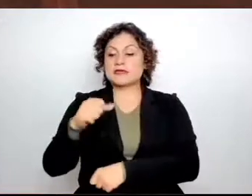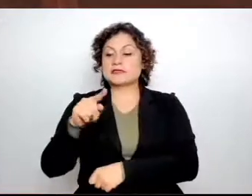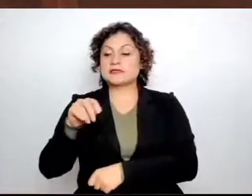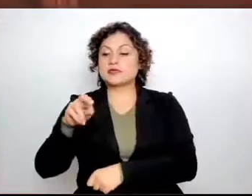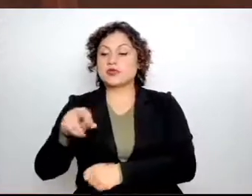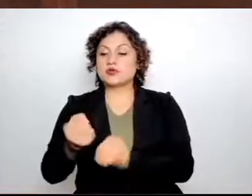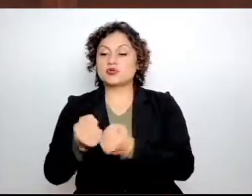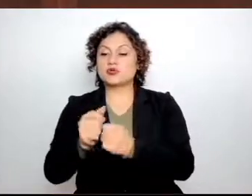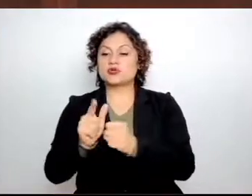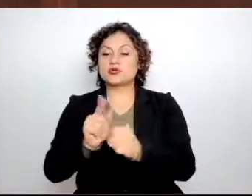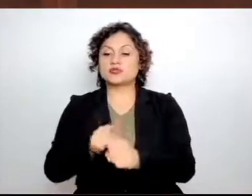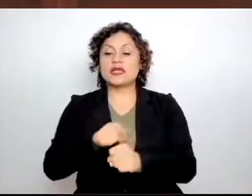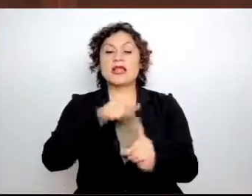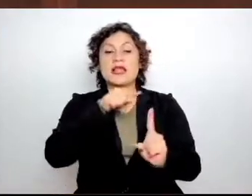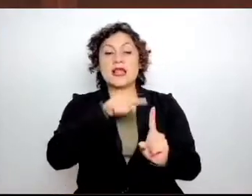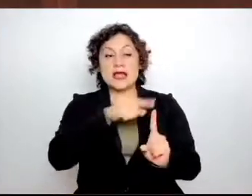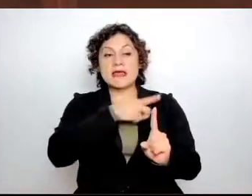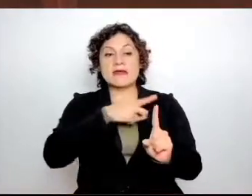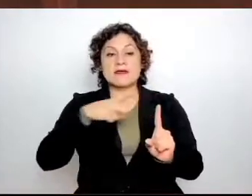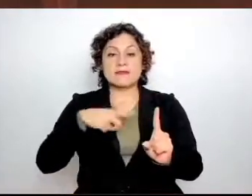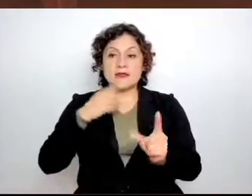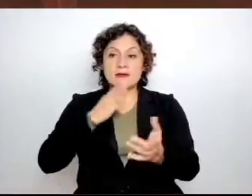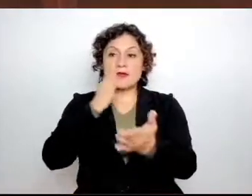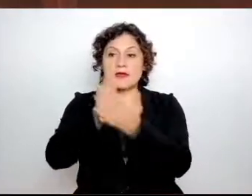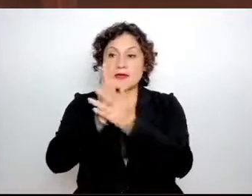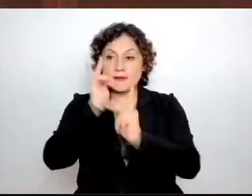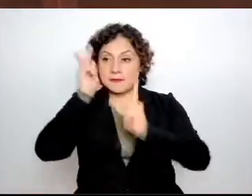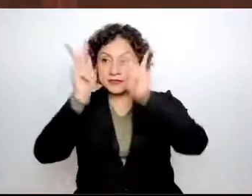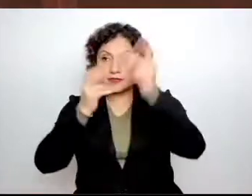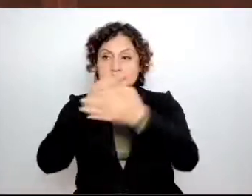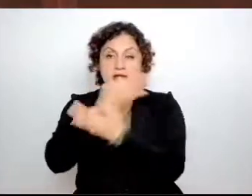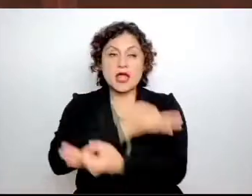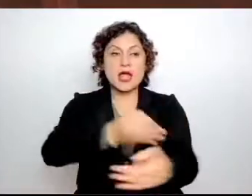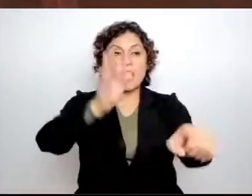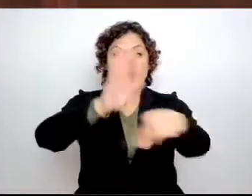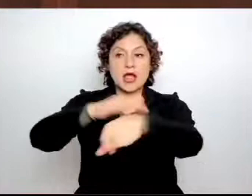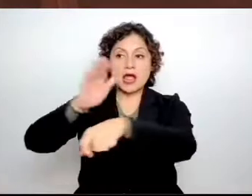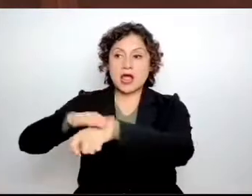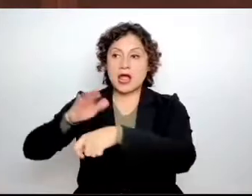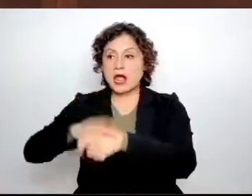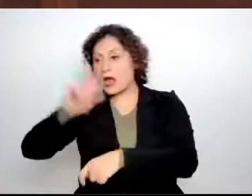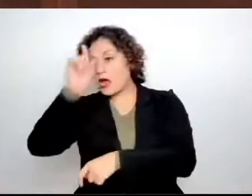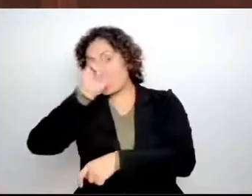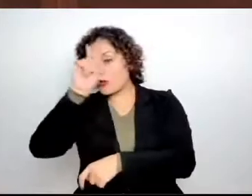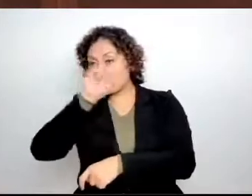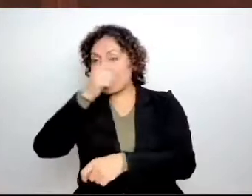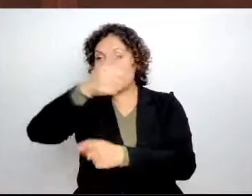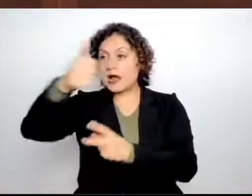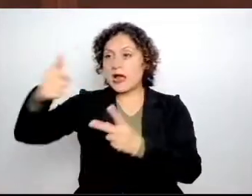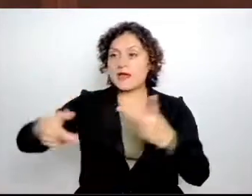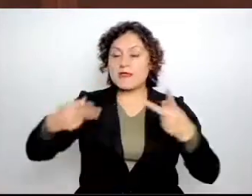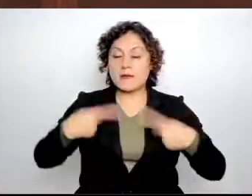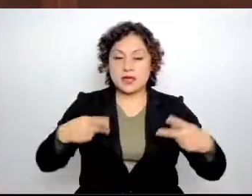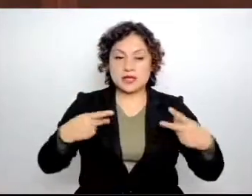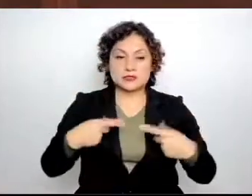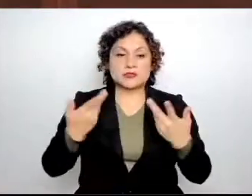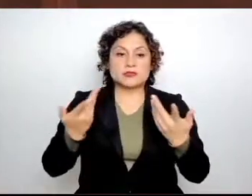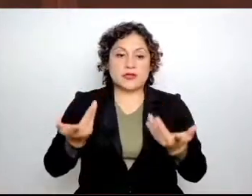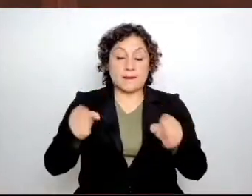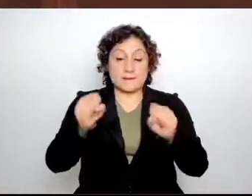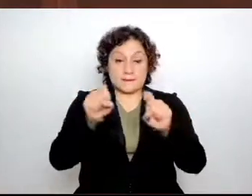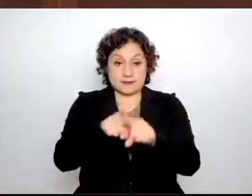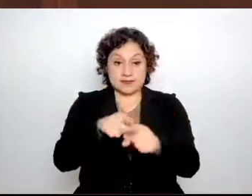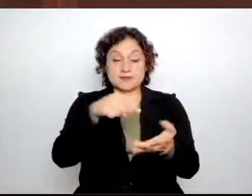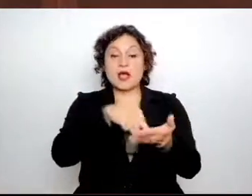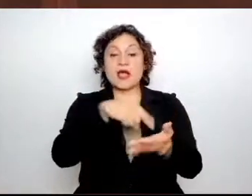visitar, convocar, vincular y asesorar a las y los beneficiarios. De igual forma, está facultado